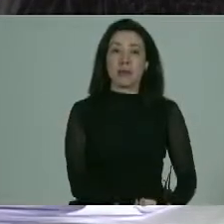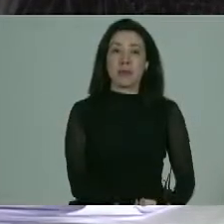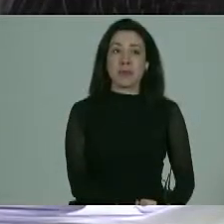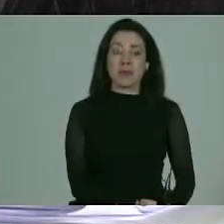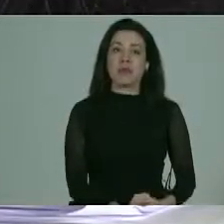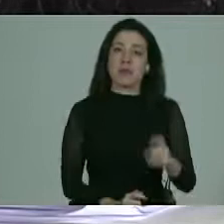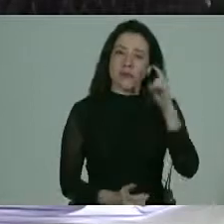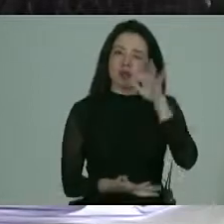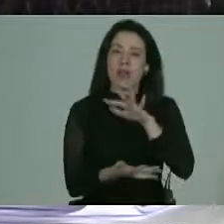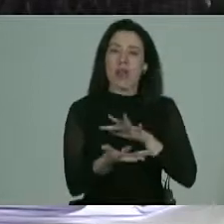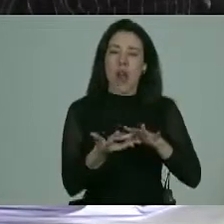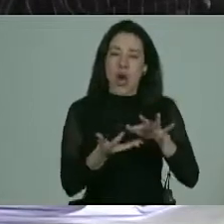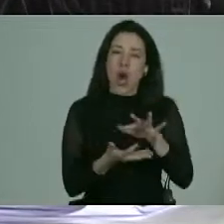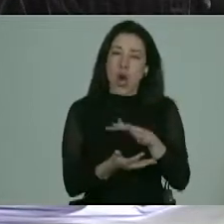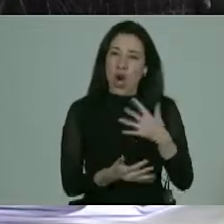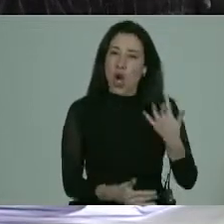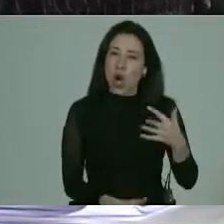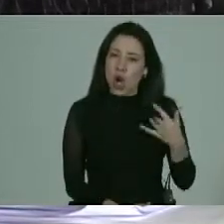es complejo porque